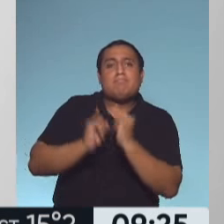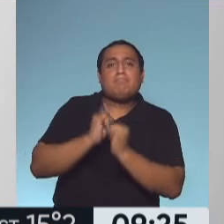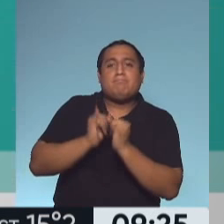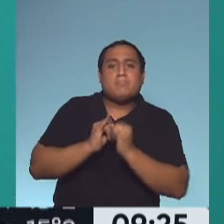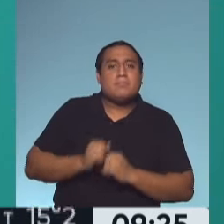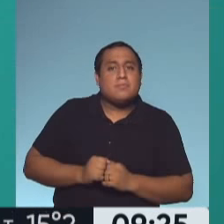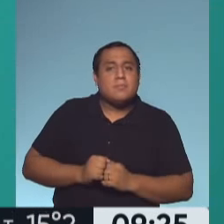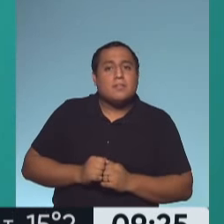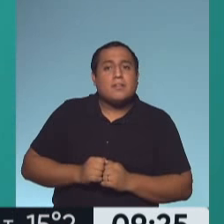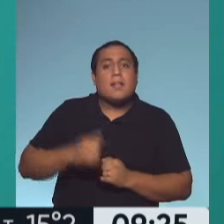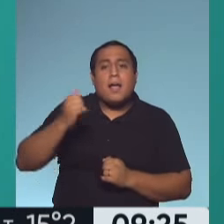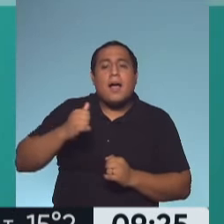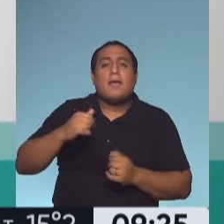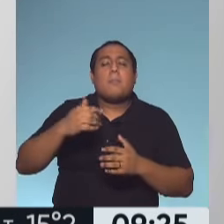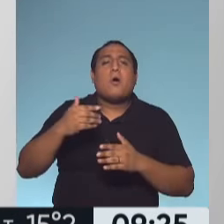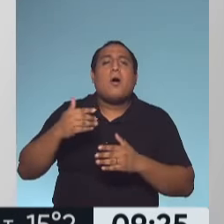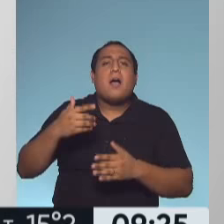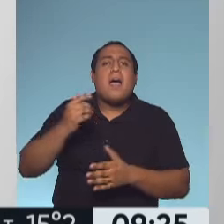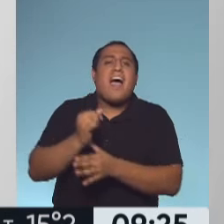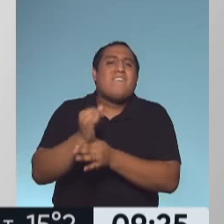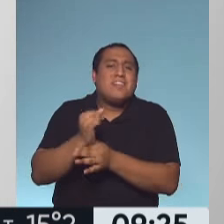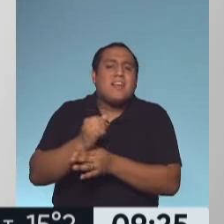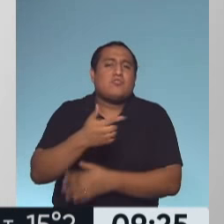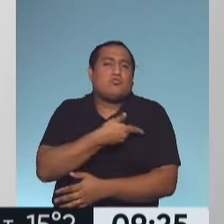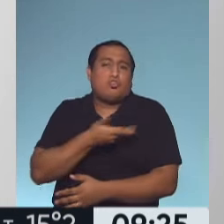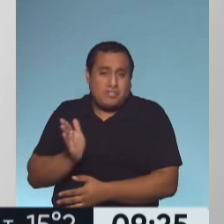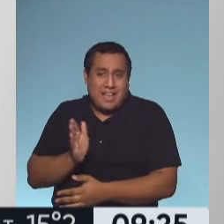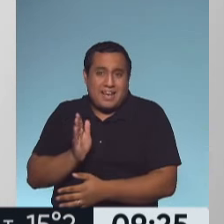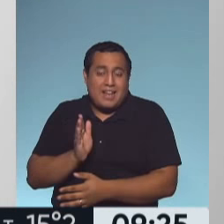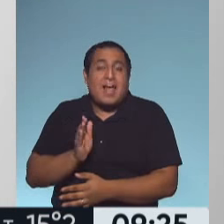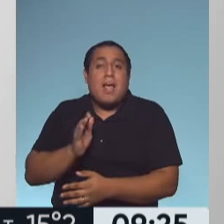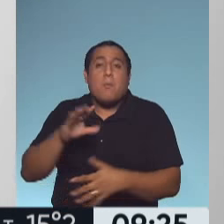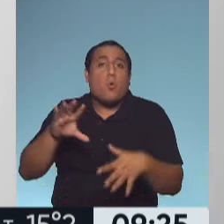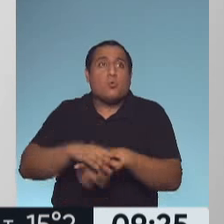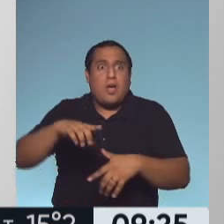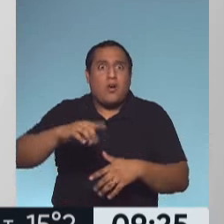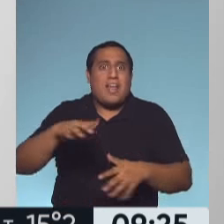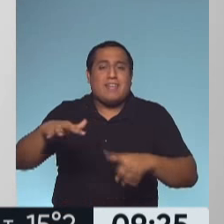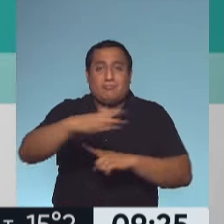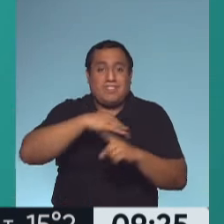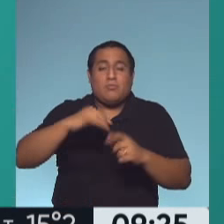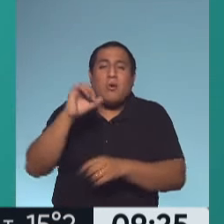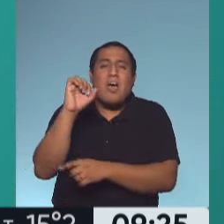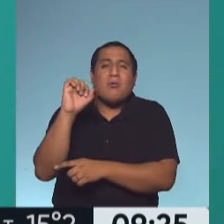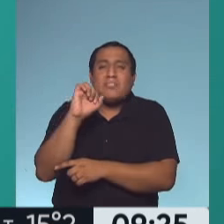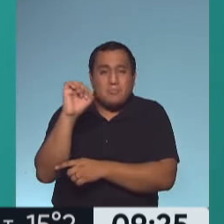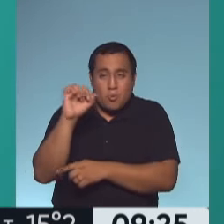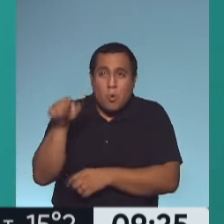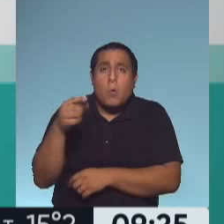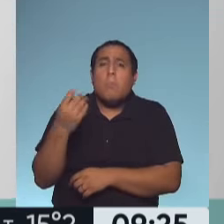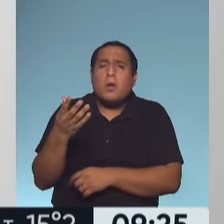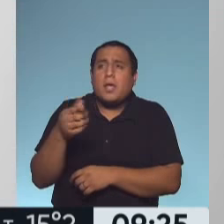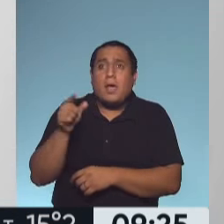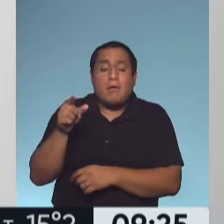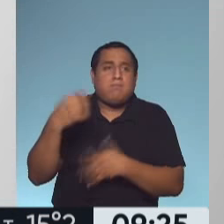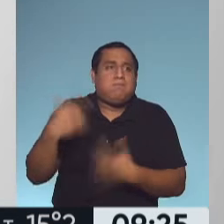admisiones de habilidades sociales, justamente en este marco del autismo, porque, bueno, es una de las principales